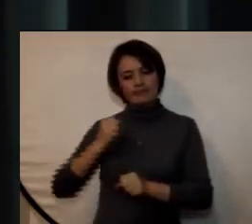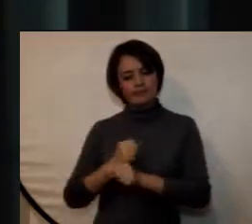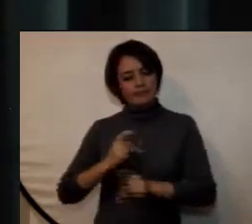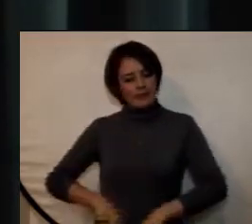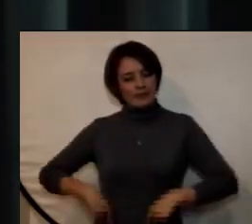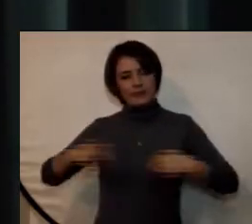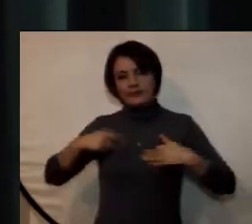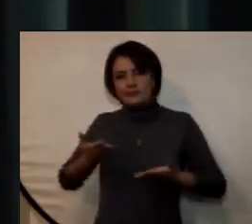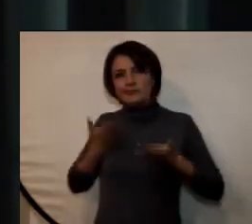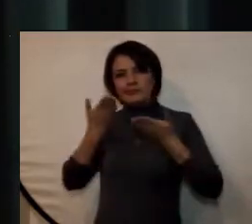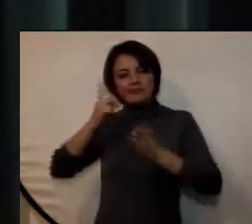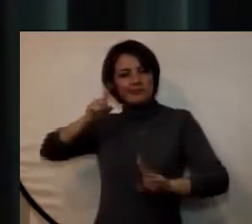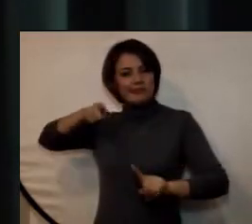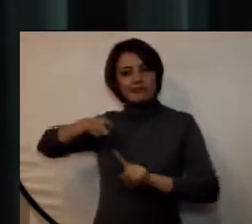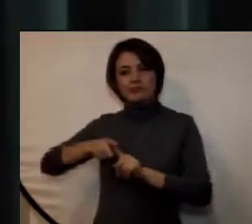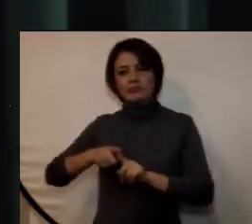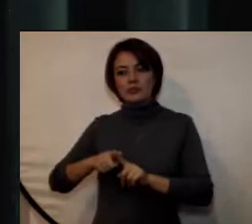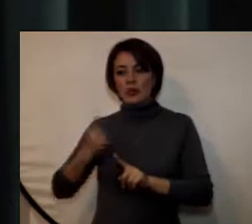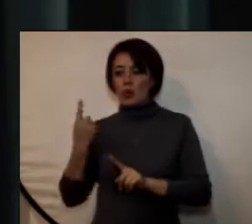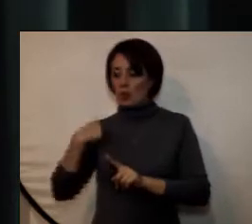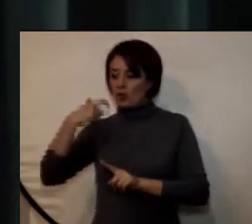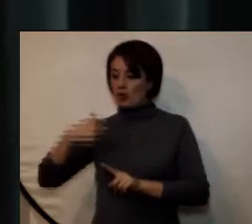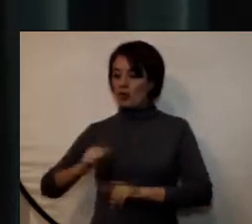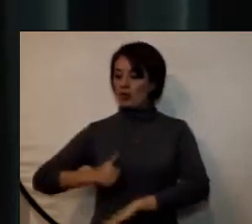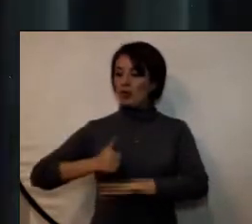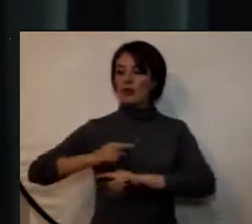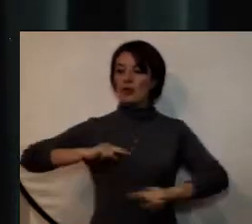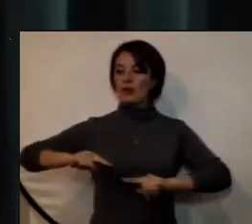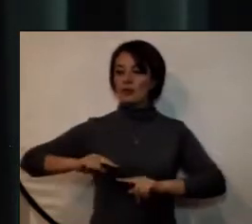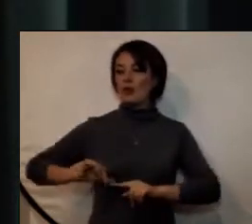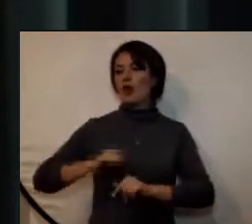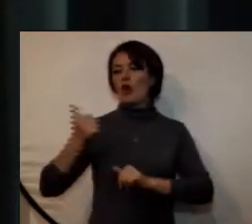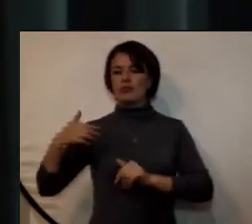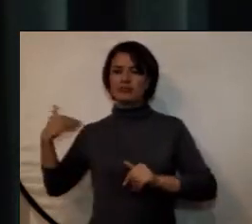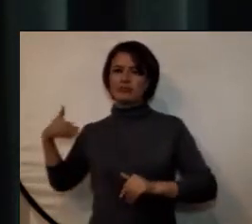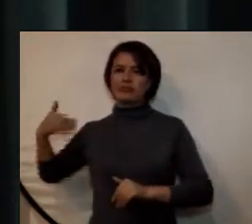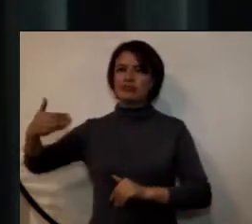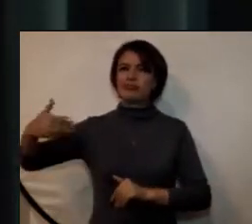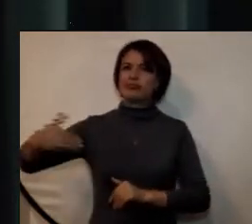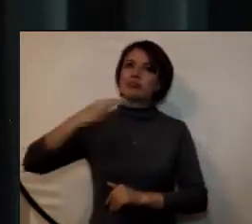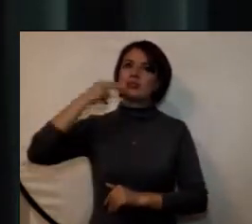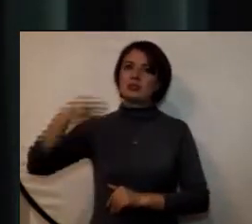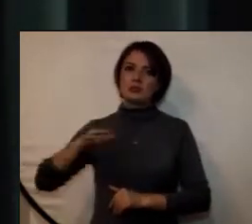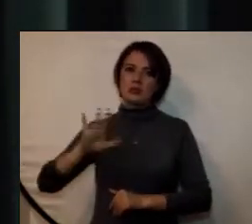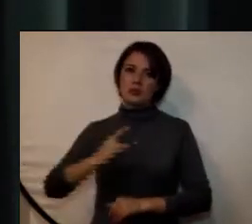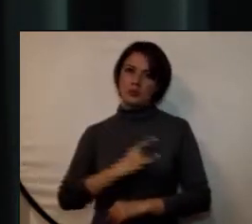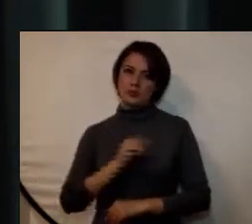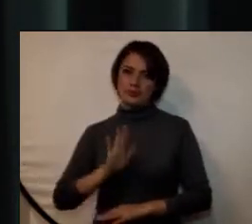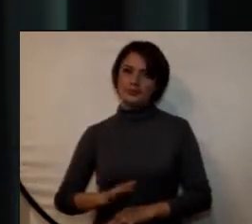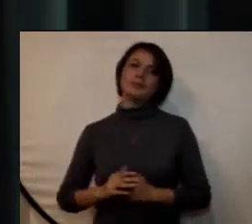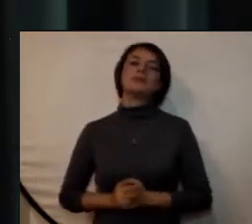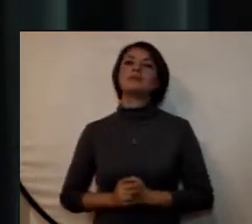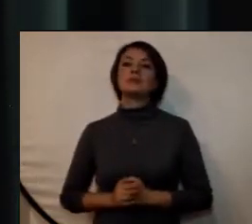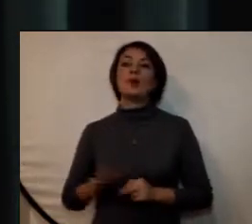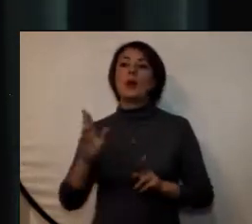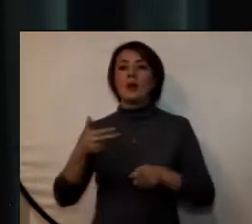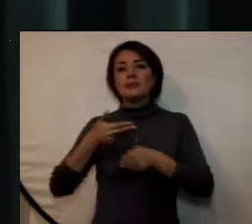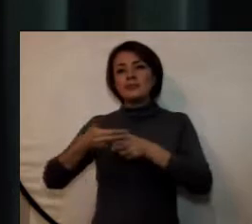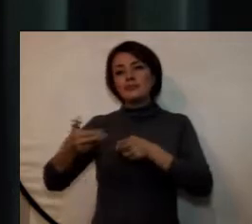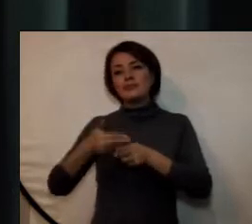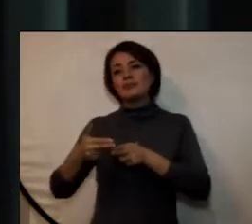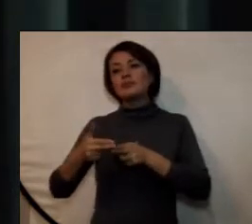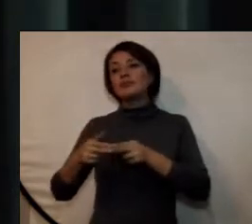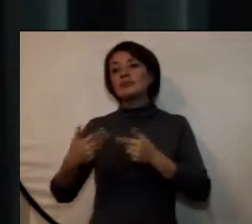vidas, no solo durante mi gestión, sino a lo largo de la historia de nuestra universidad, que próximamente